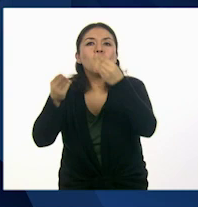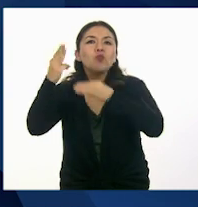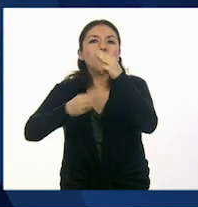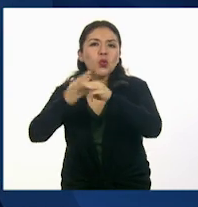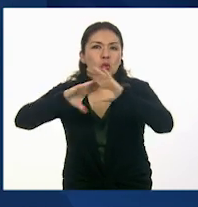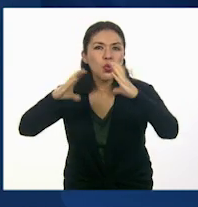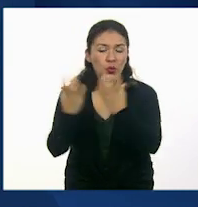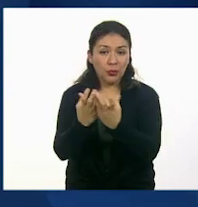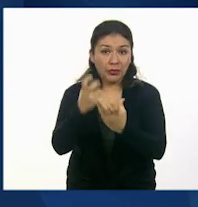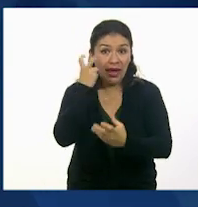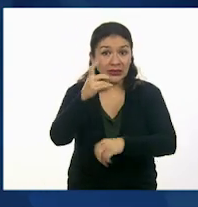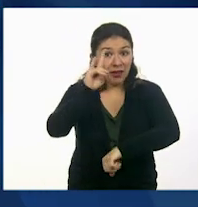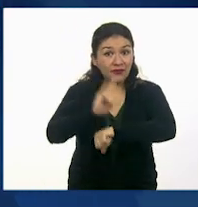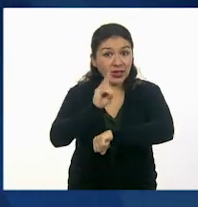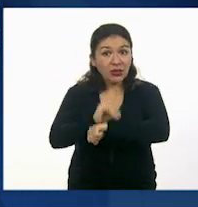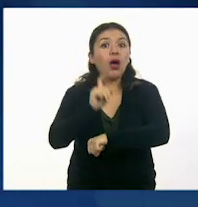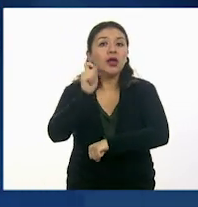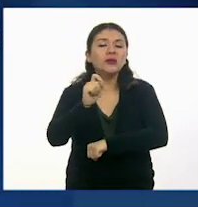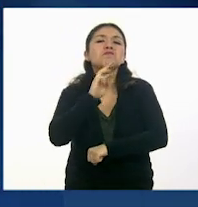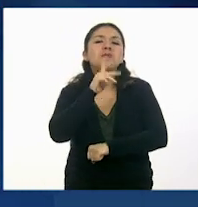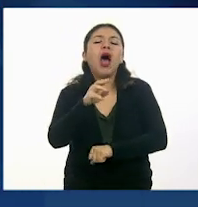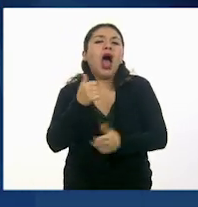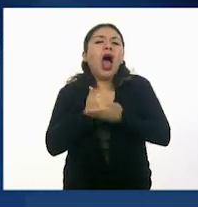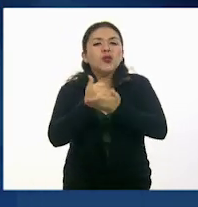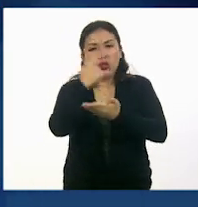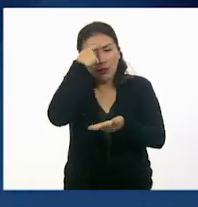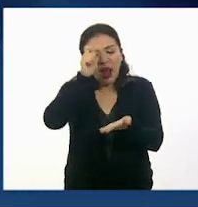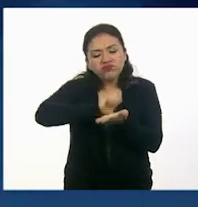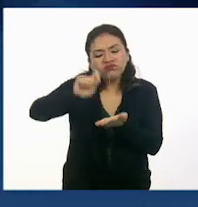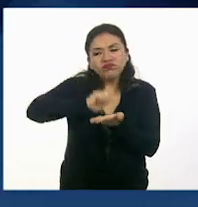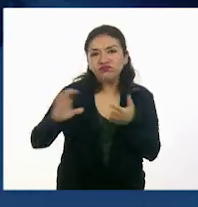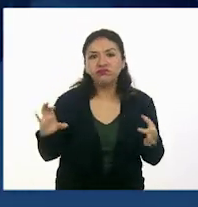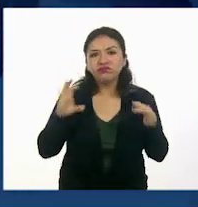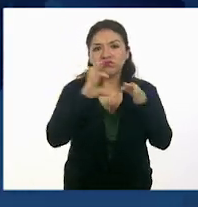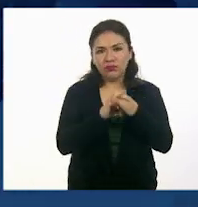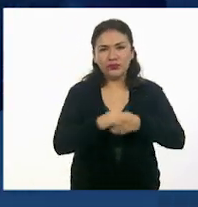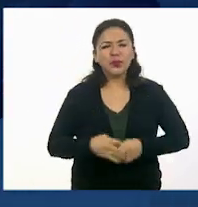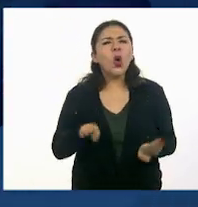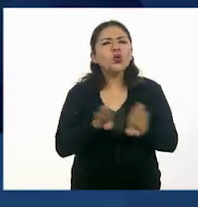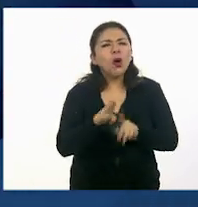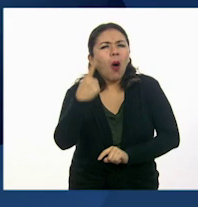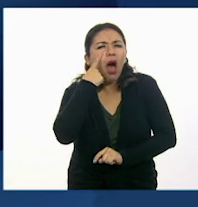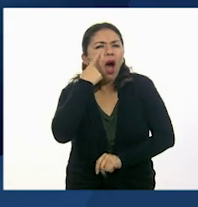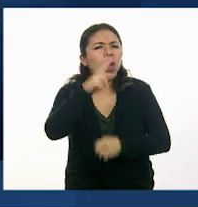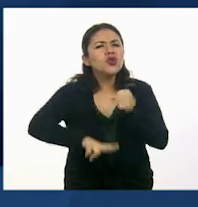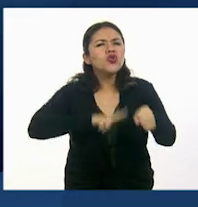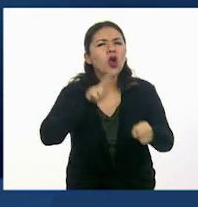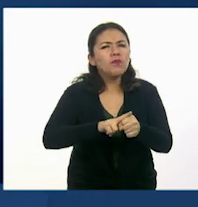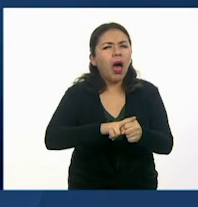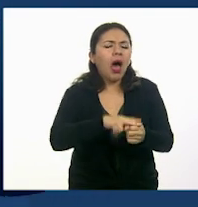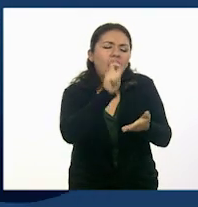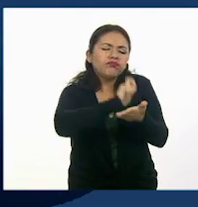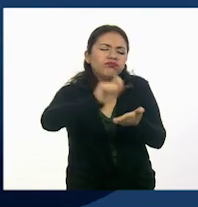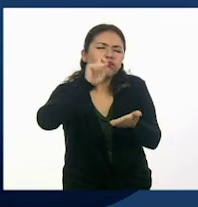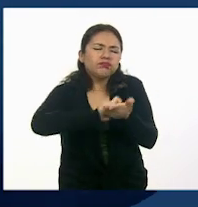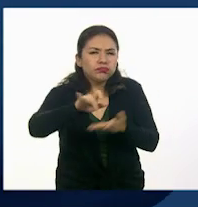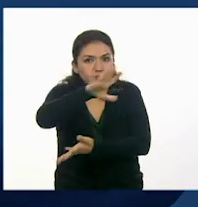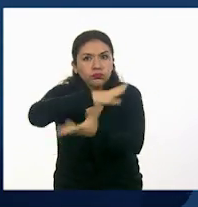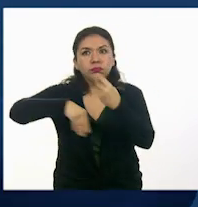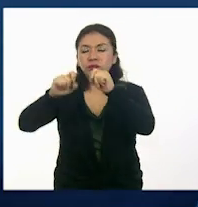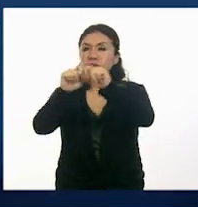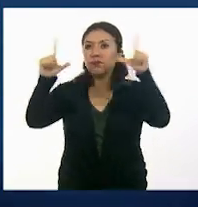La ficción es la mejor aliada de la literatura. ¿Cómo utilizar las situaciones cotidianas para construir una narrativa escénica?